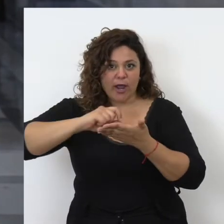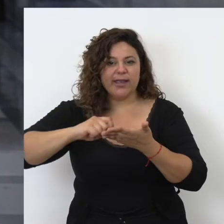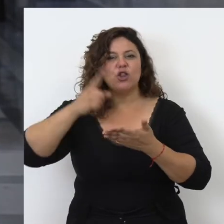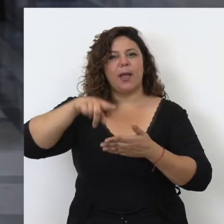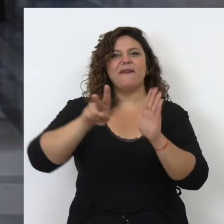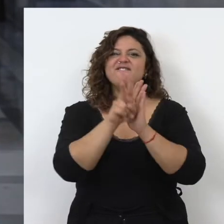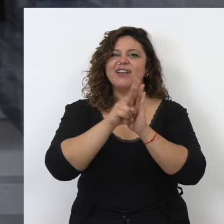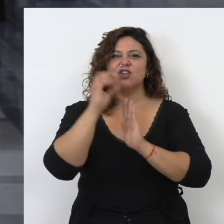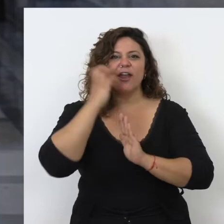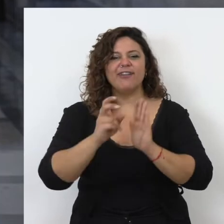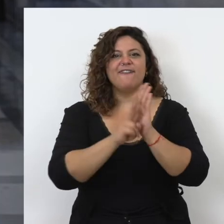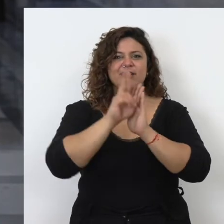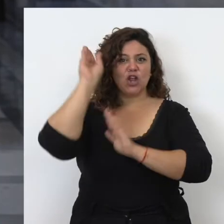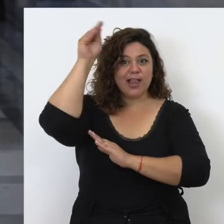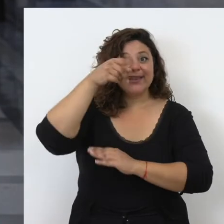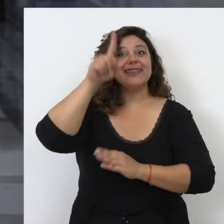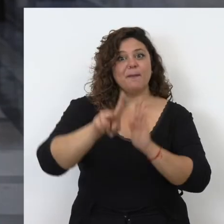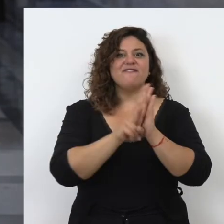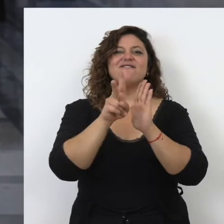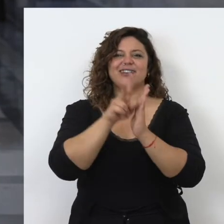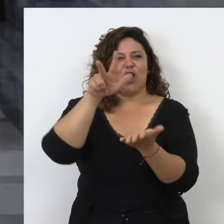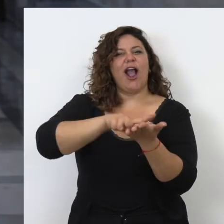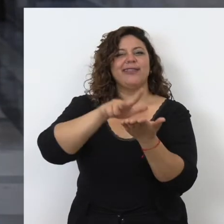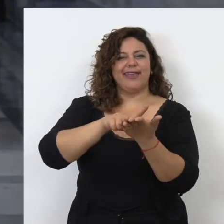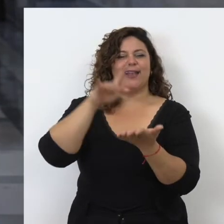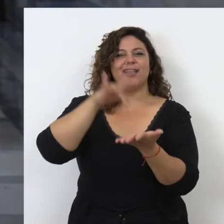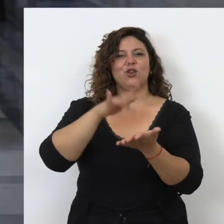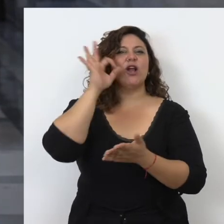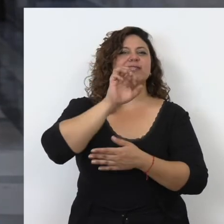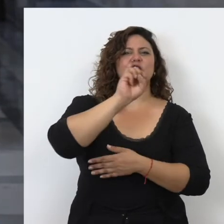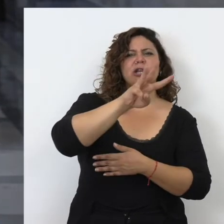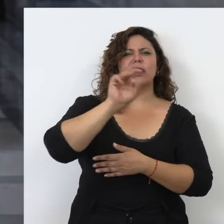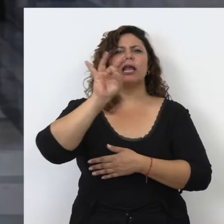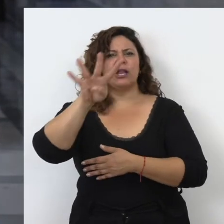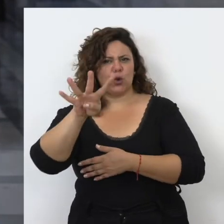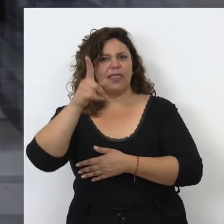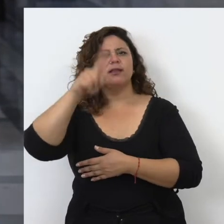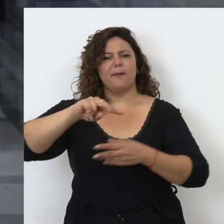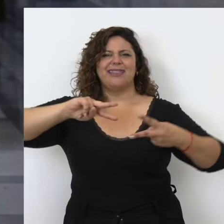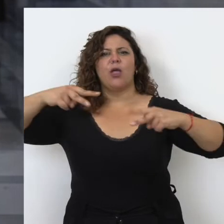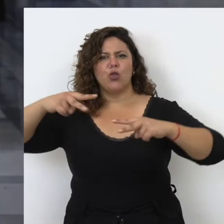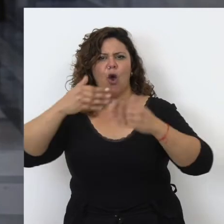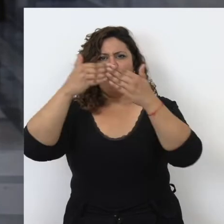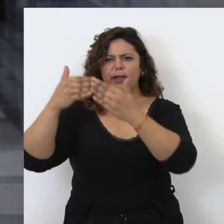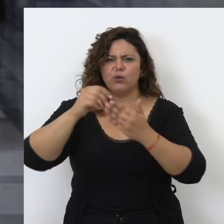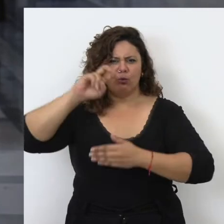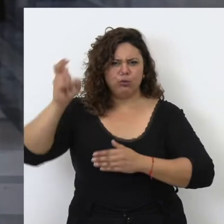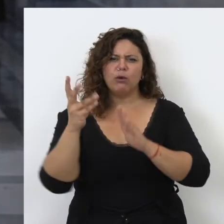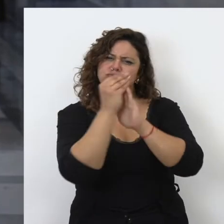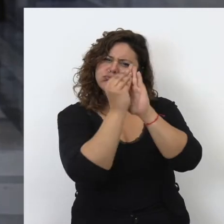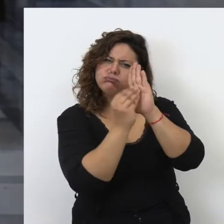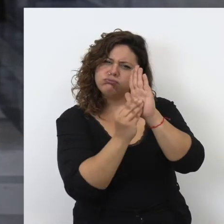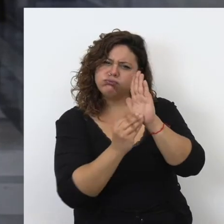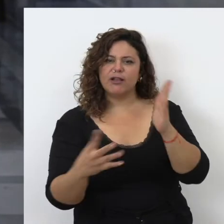su versión hebrea, su versión latina e incluso una versión castellana del siglo XIII-XIV, junto a traducción, estudios,